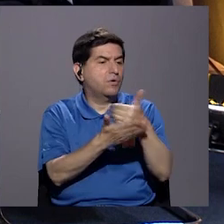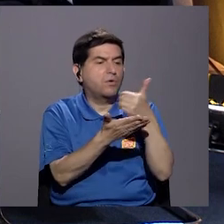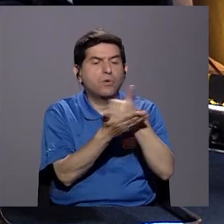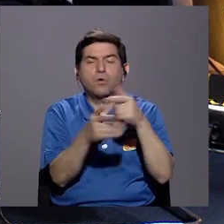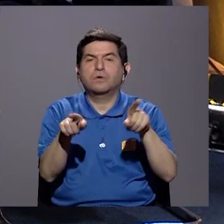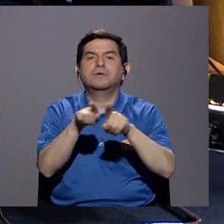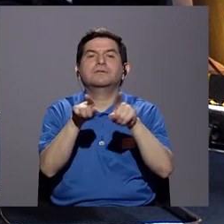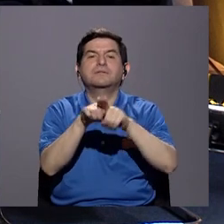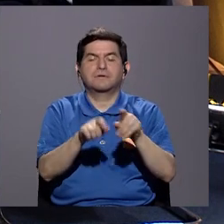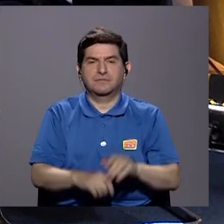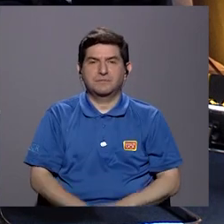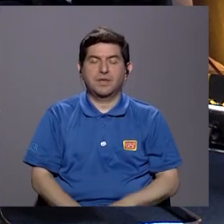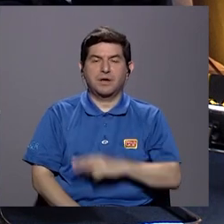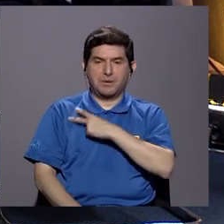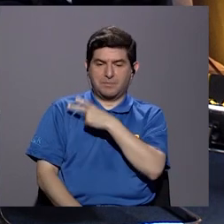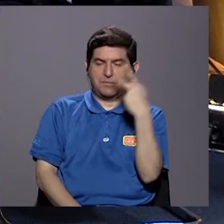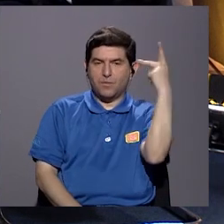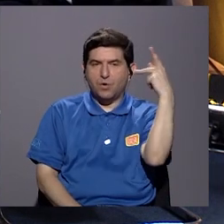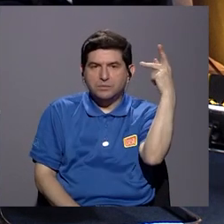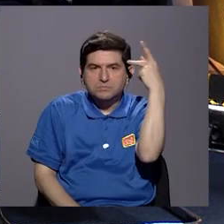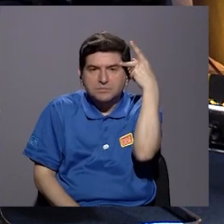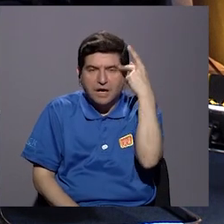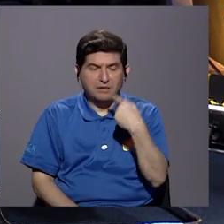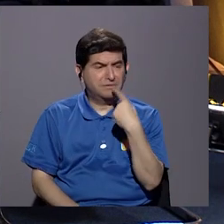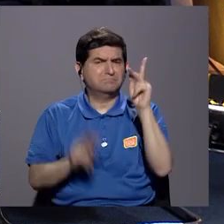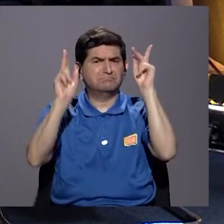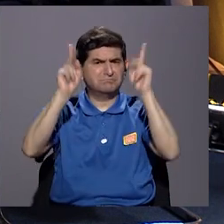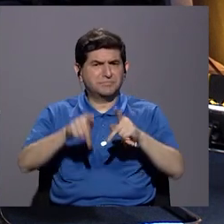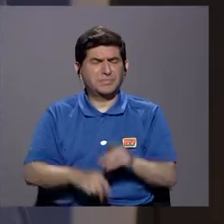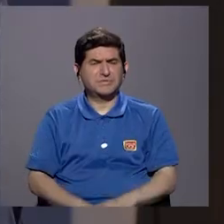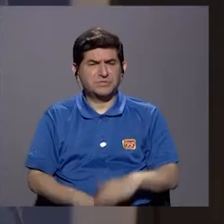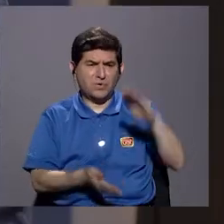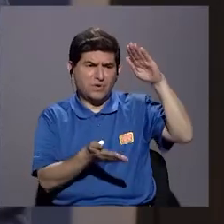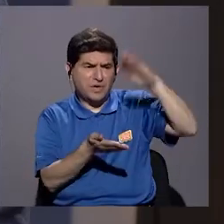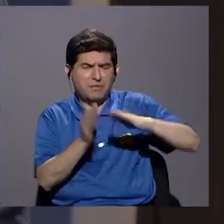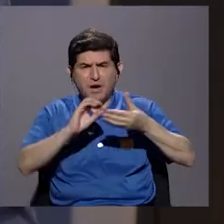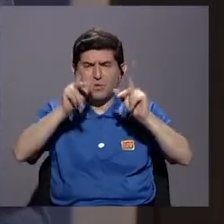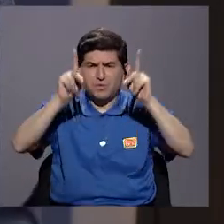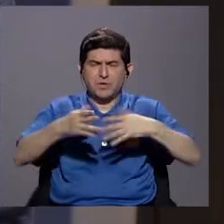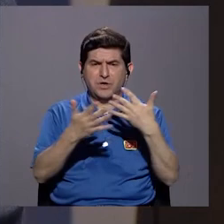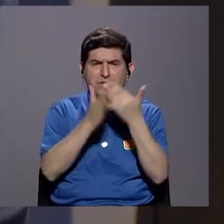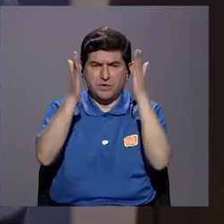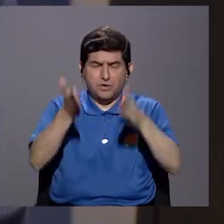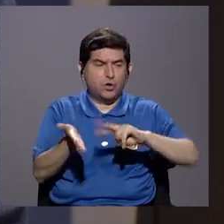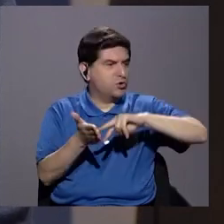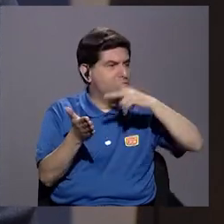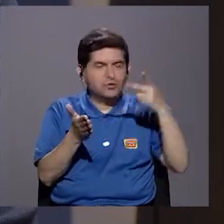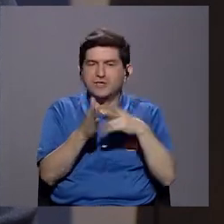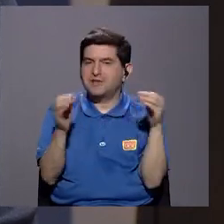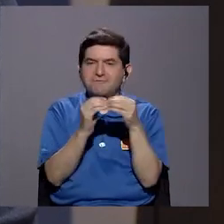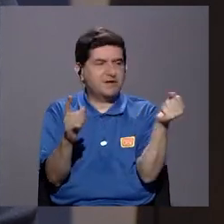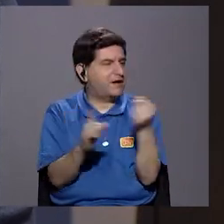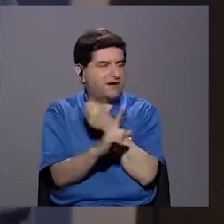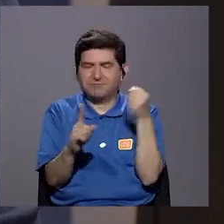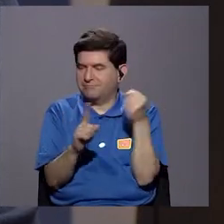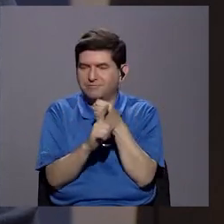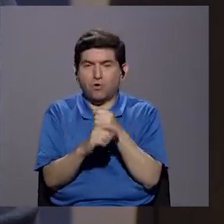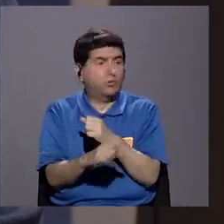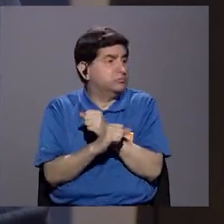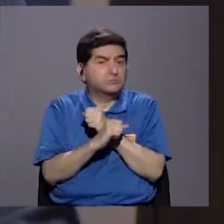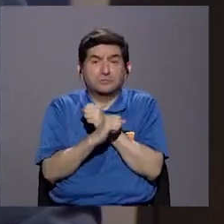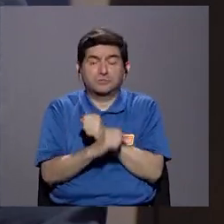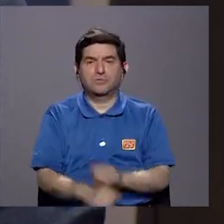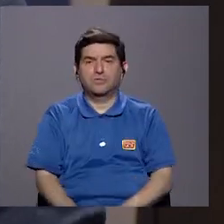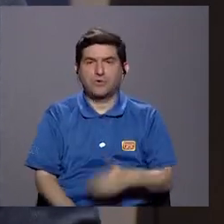recursos, sino también se necesita voluntad política. Decirle a gente, hay que bajar la población penal, y esto no significa que vaya a haber más violencia, ni que vaya a más temas